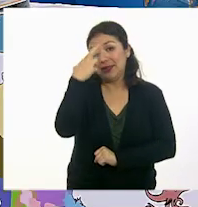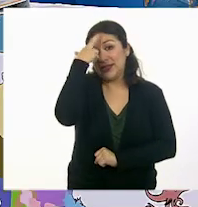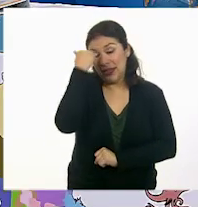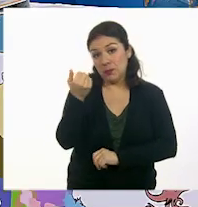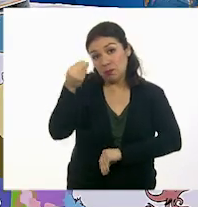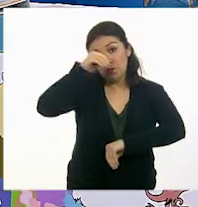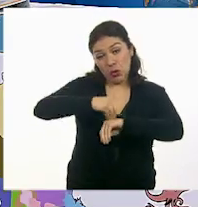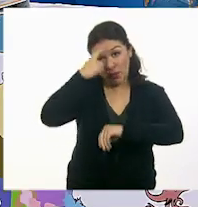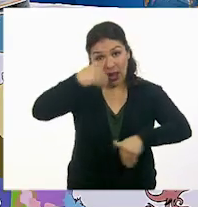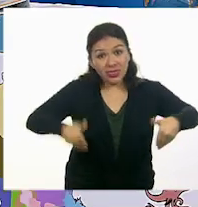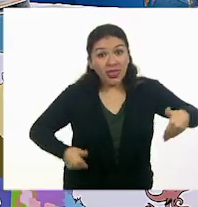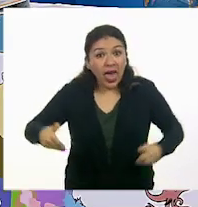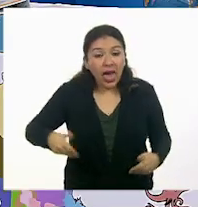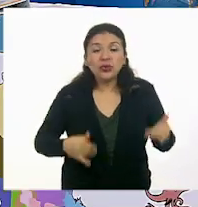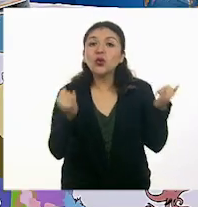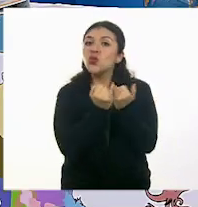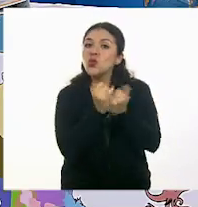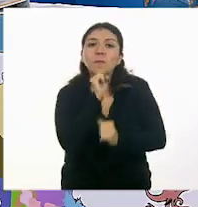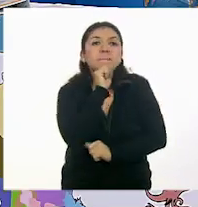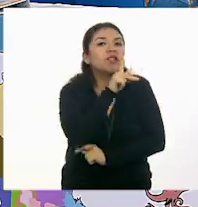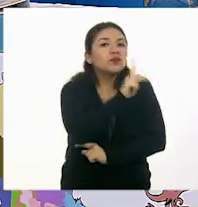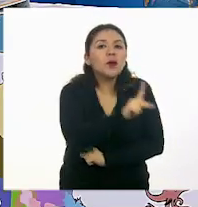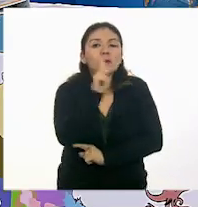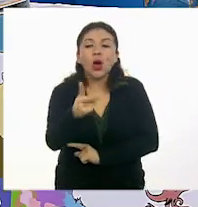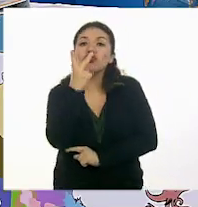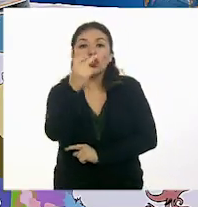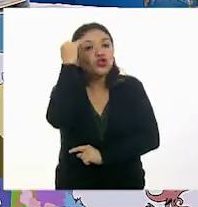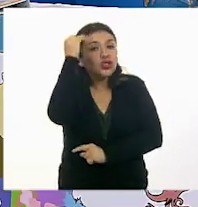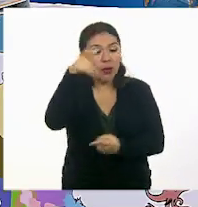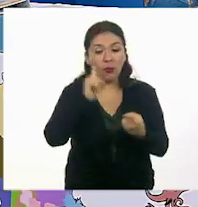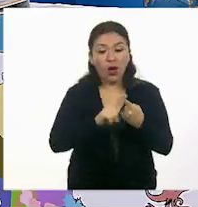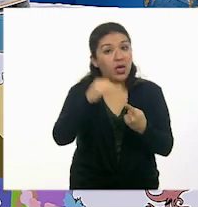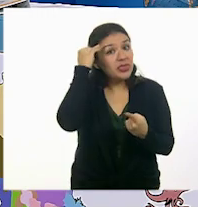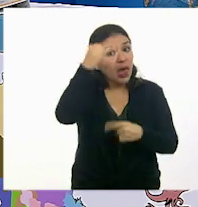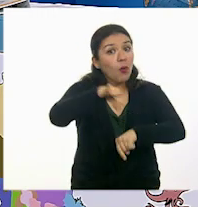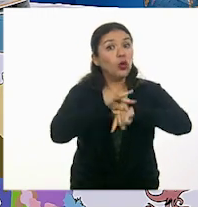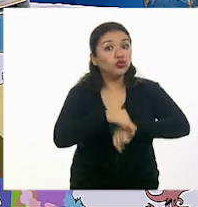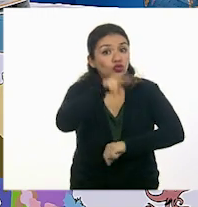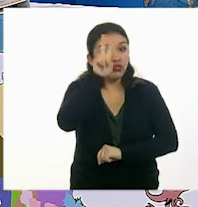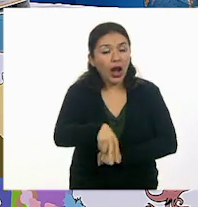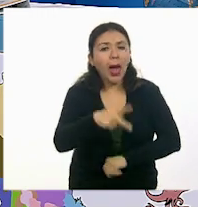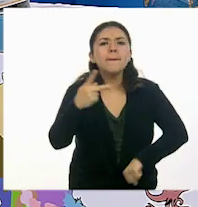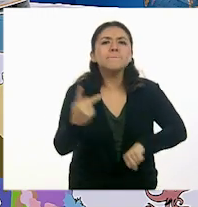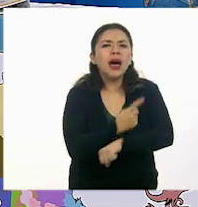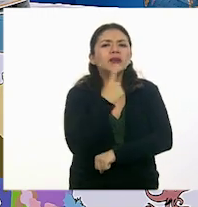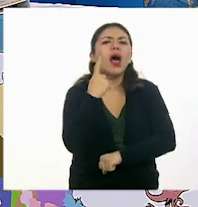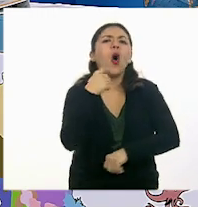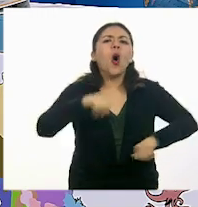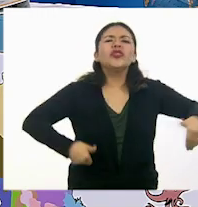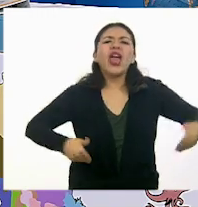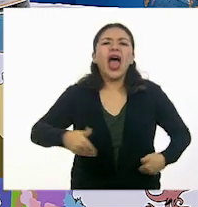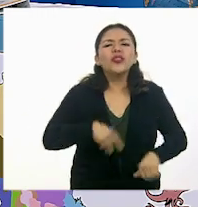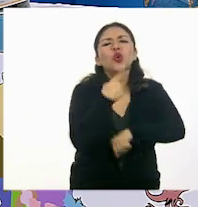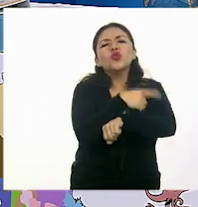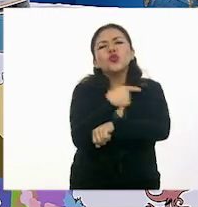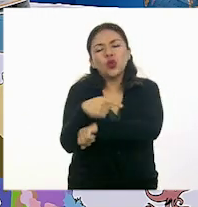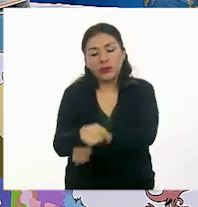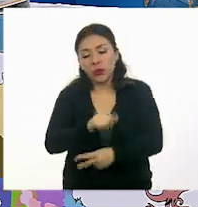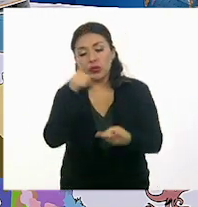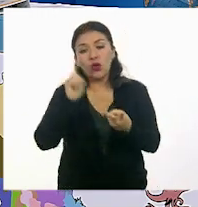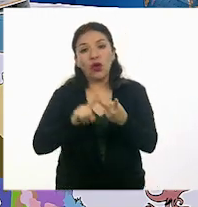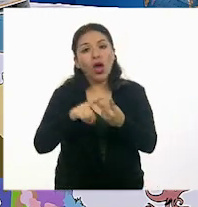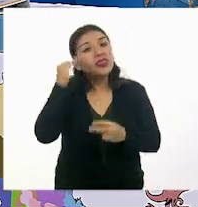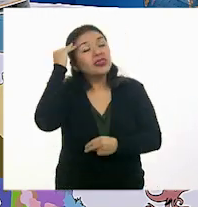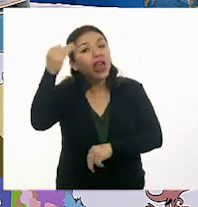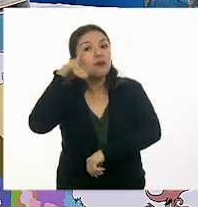una representación teatral, de la misma manera ocurren dos tiempos. El tiempo real, que es lo que dura la obra, pero también tenemos un tiempo ficticio.